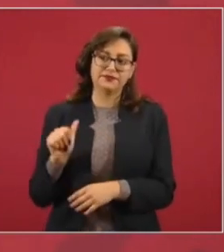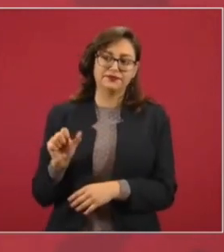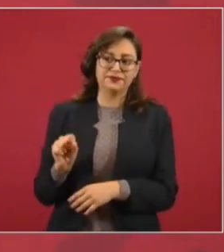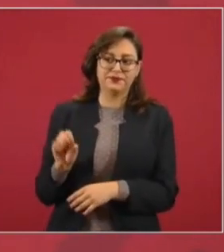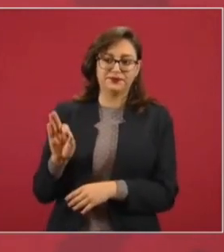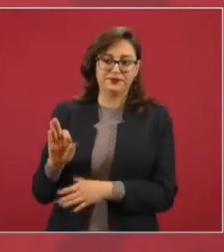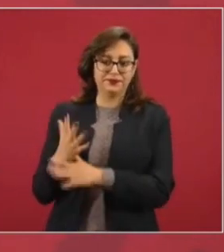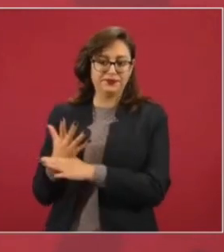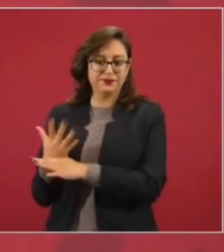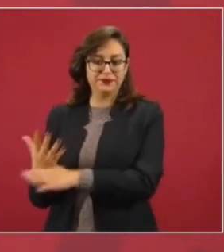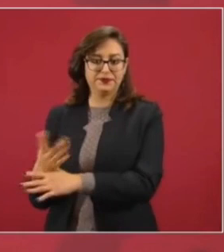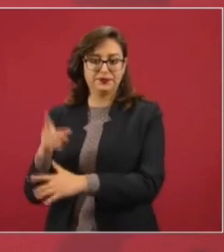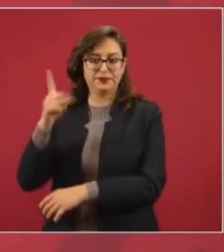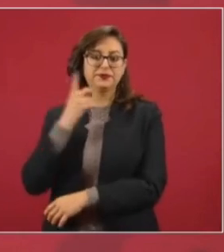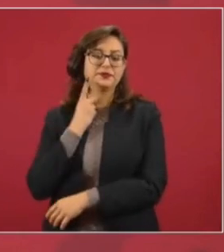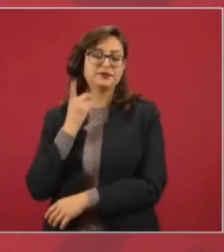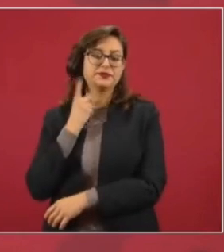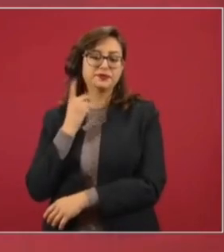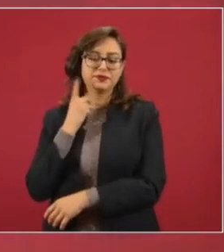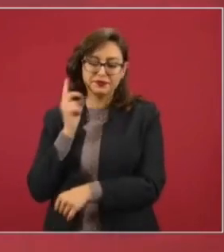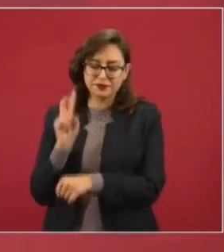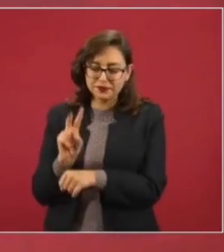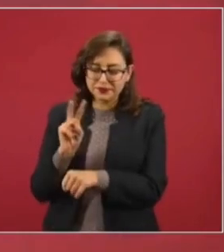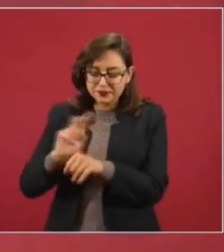la Cámara de Diputados.